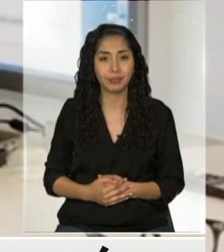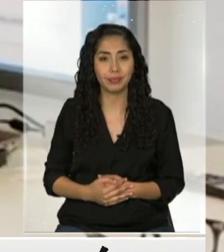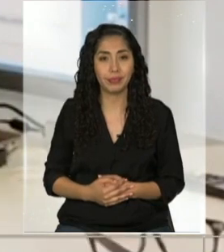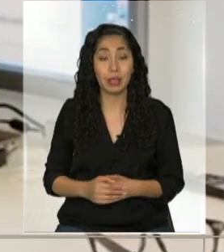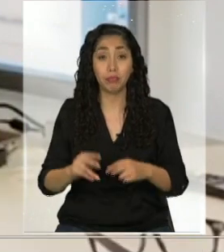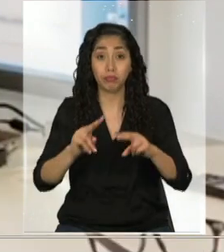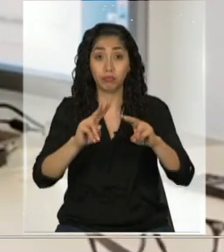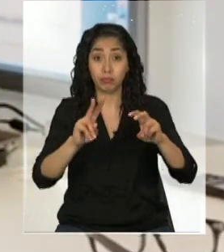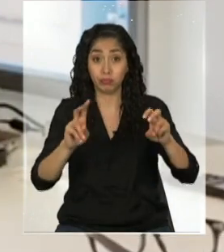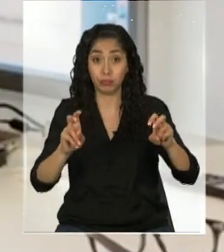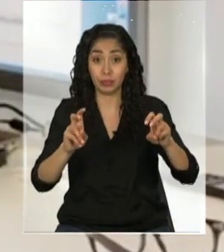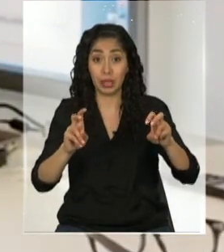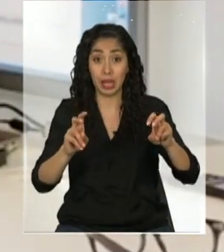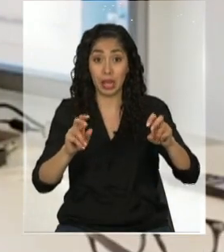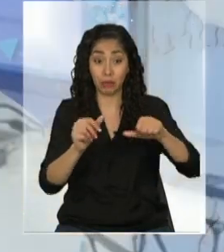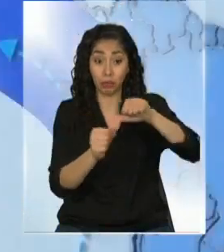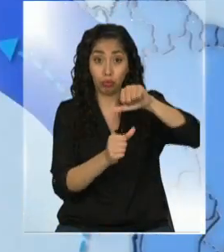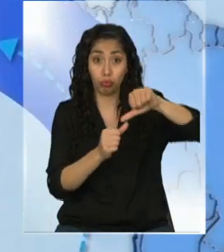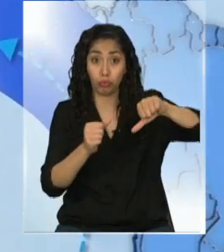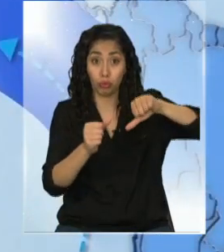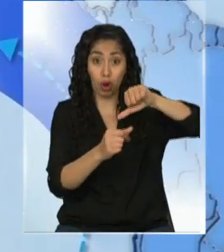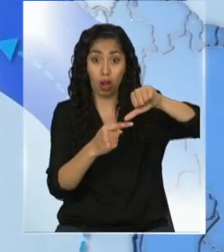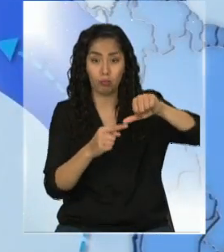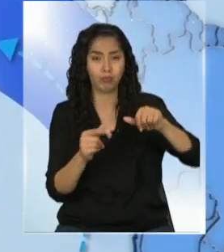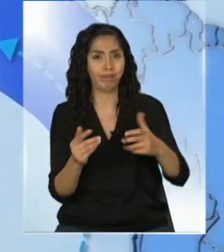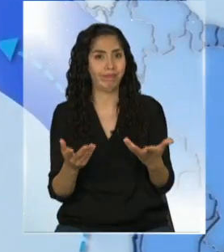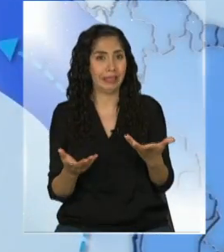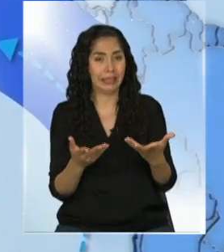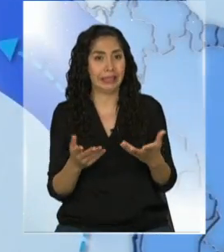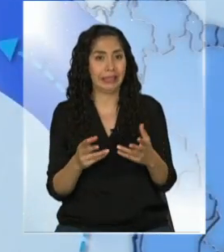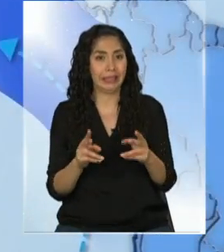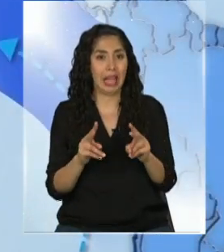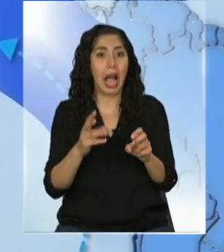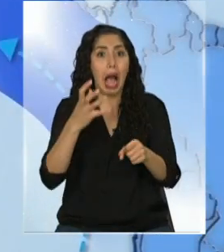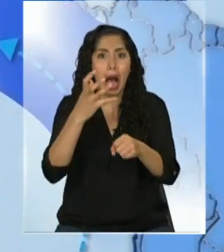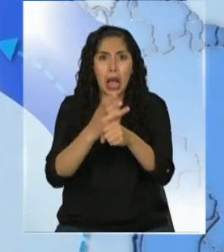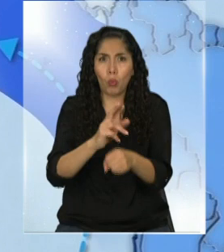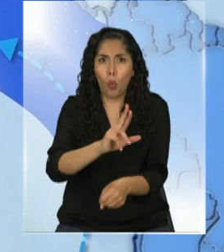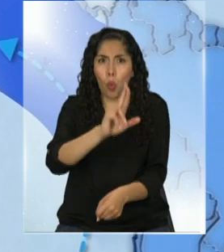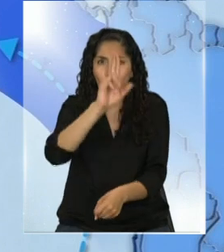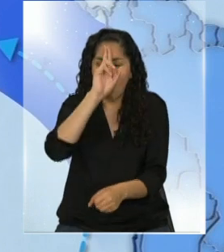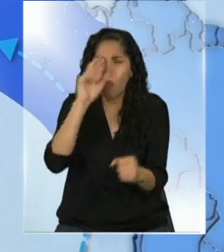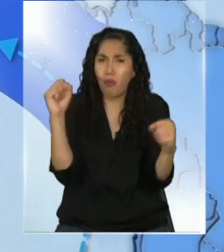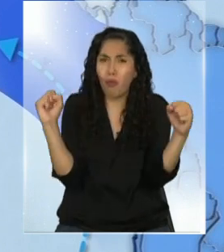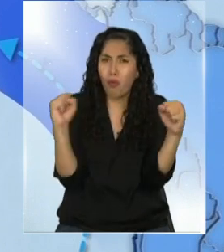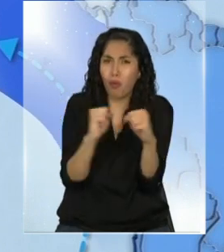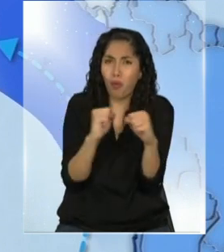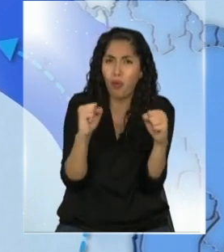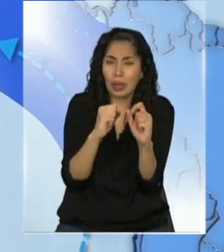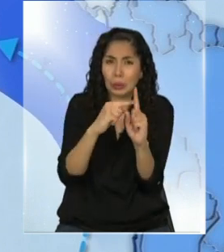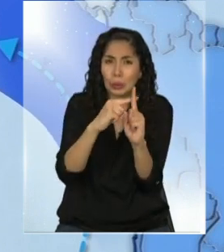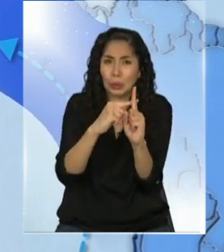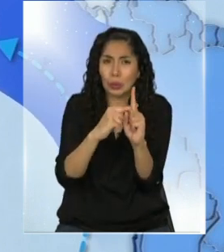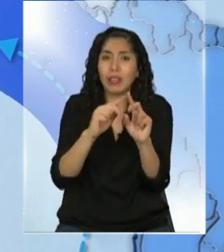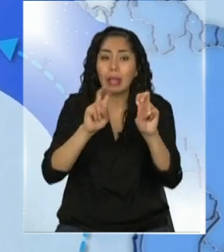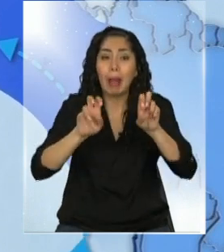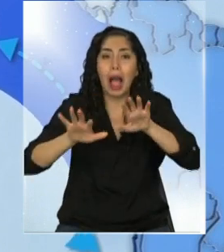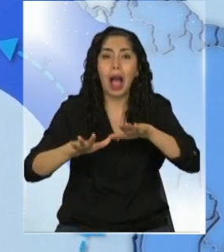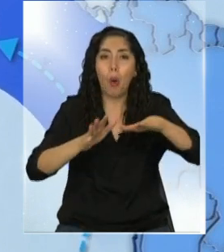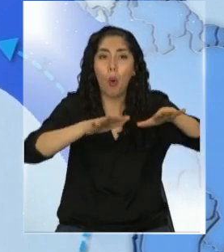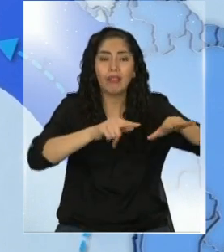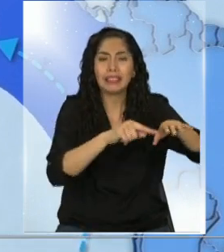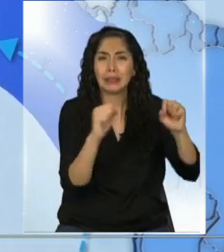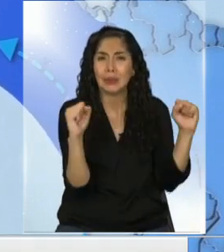la zona central no son buenas. El Pacífico Tropical Oriental presenta una anomalía fría en su temperatura superficial, lo que nosotros